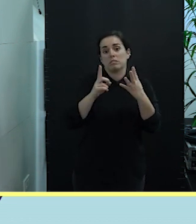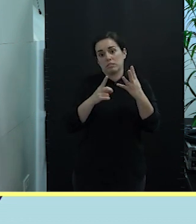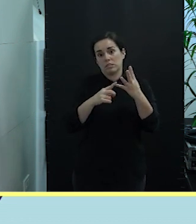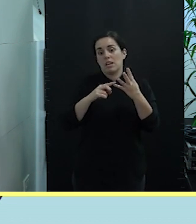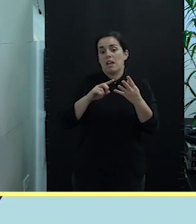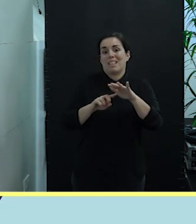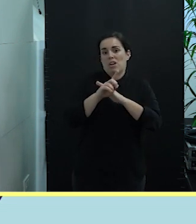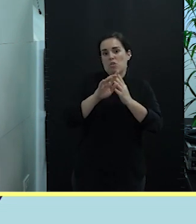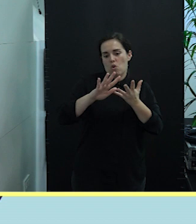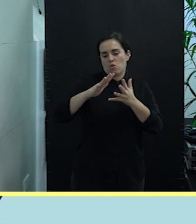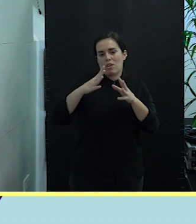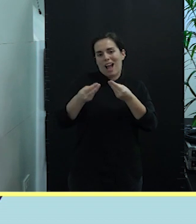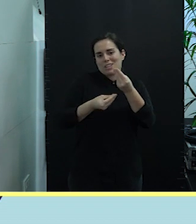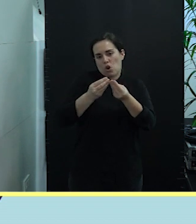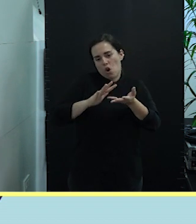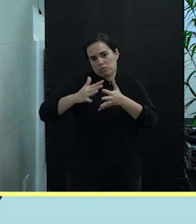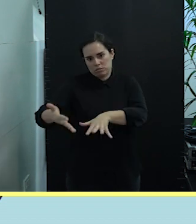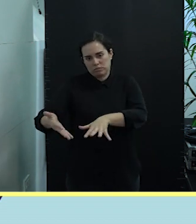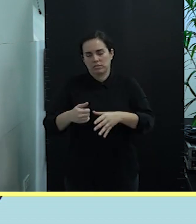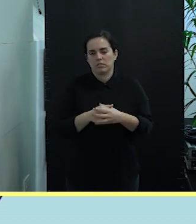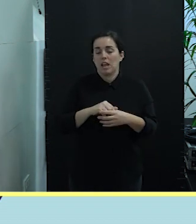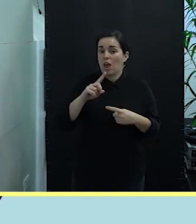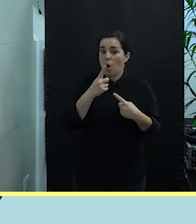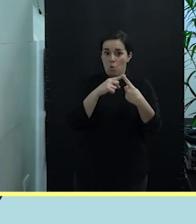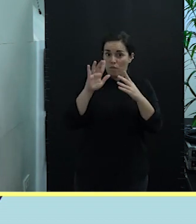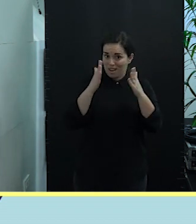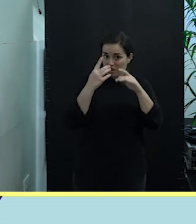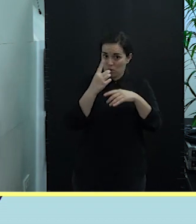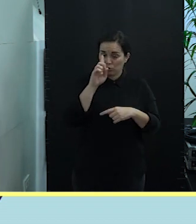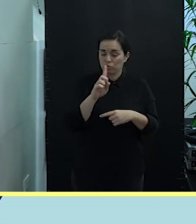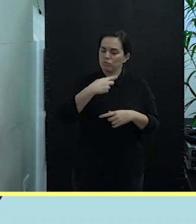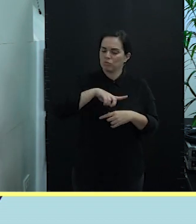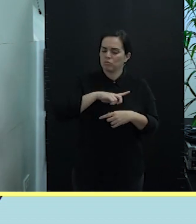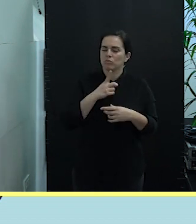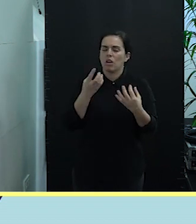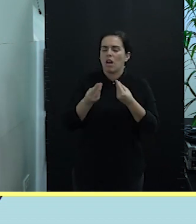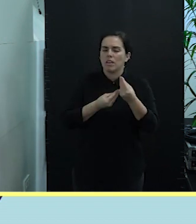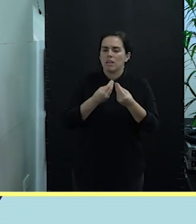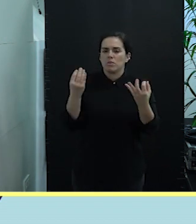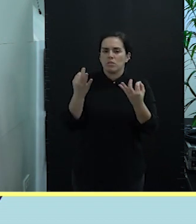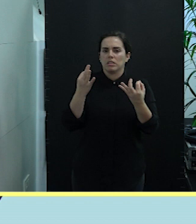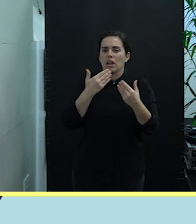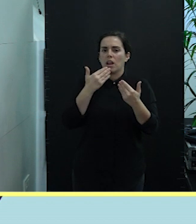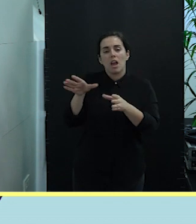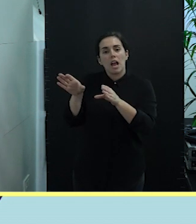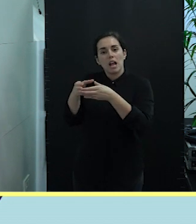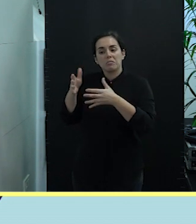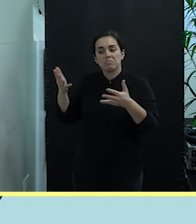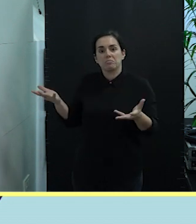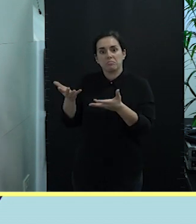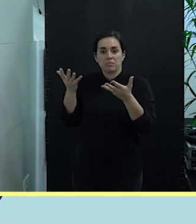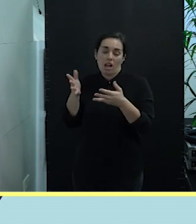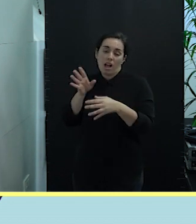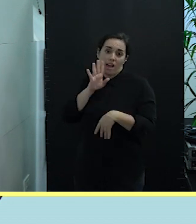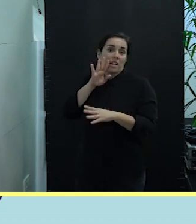acciones. En la fase uno, nos encargamos de hacer, a través del equipo de dinamizadores que les he